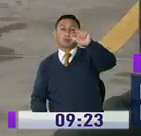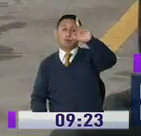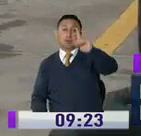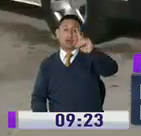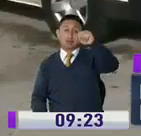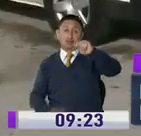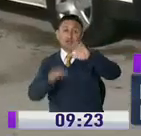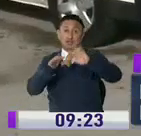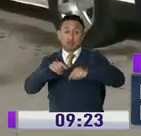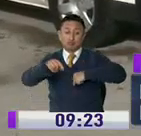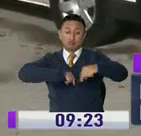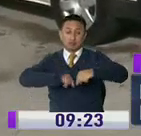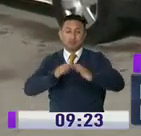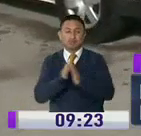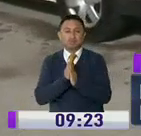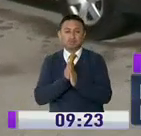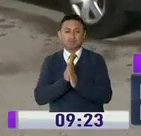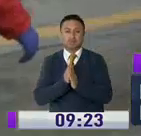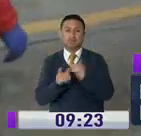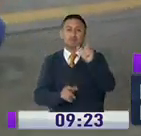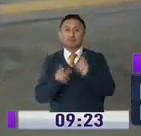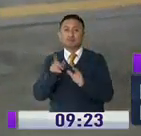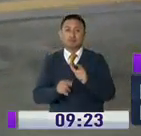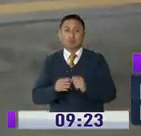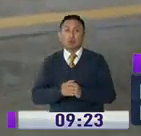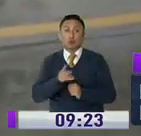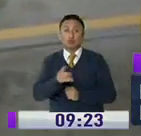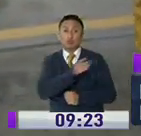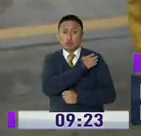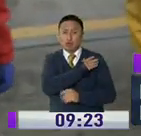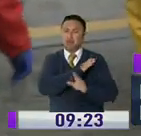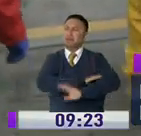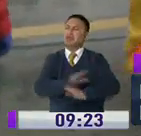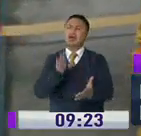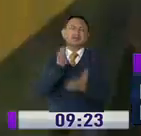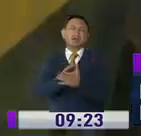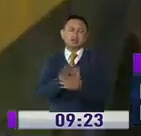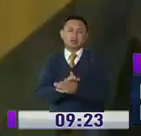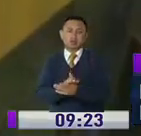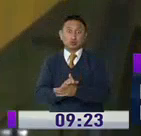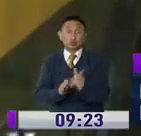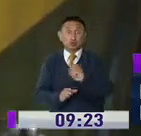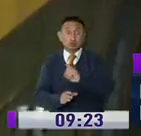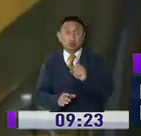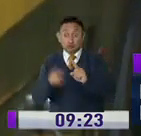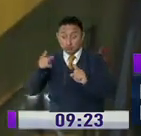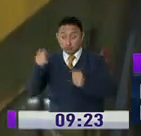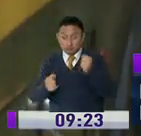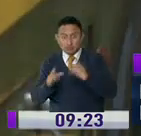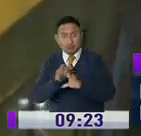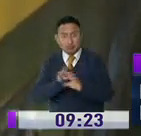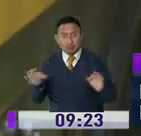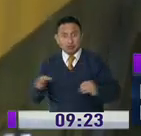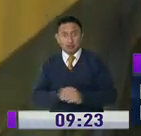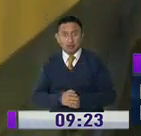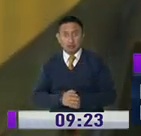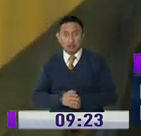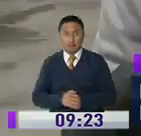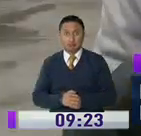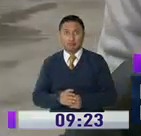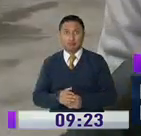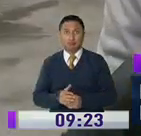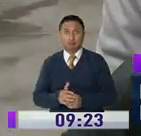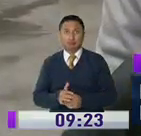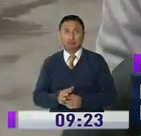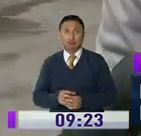Movilidad, hace un llamado a los conductores a no confiarse y a realizar la desinfección de sus unidades periódicamente.